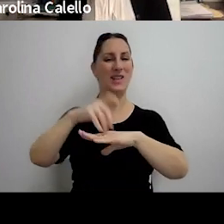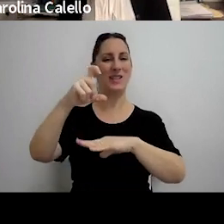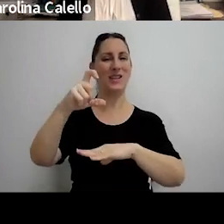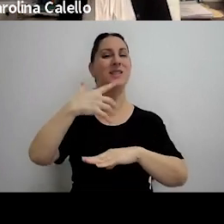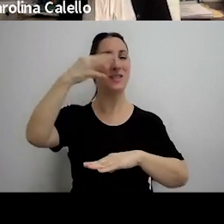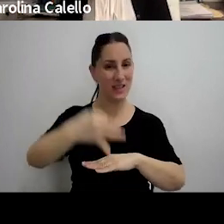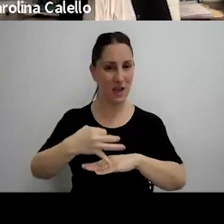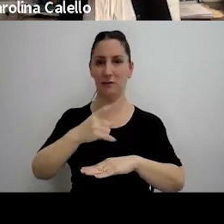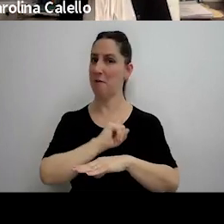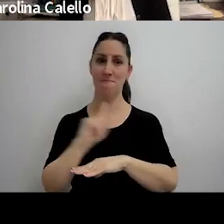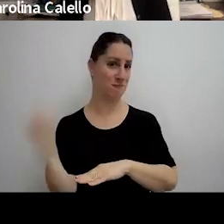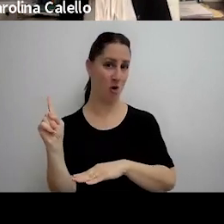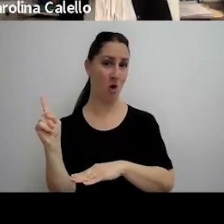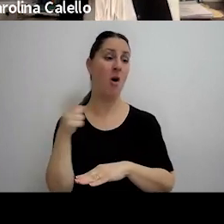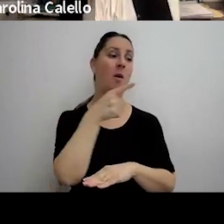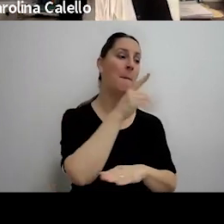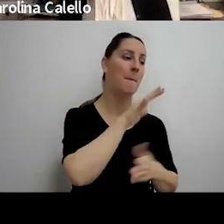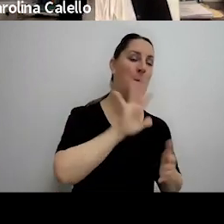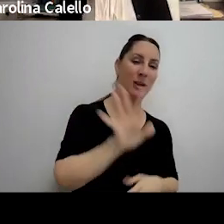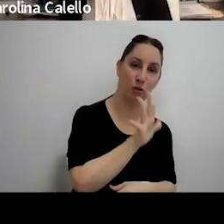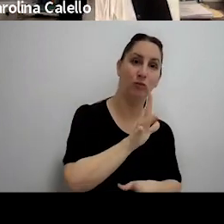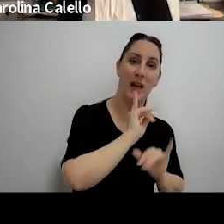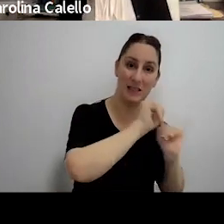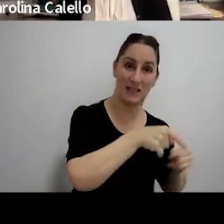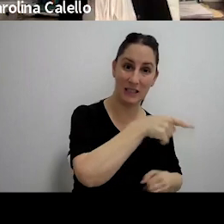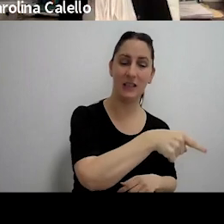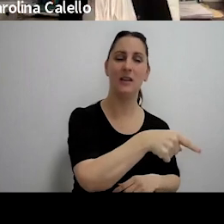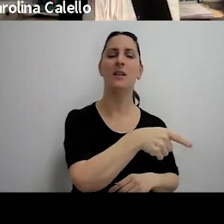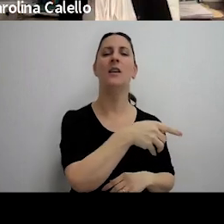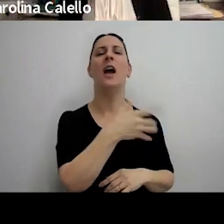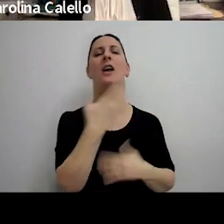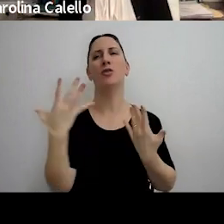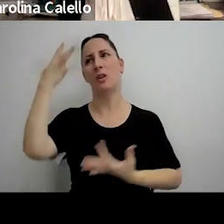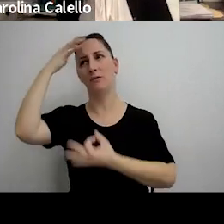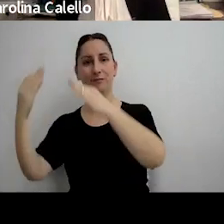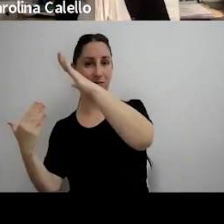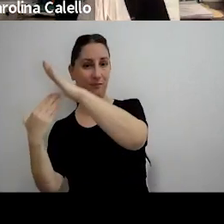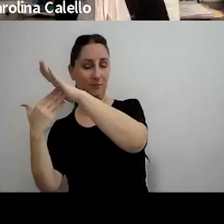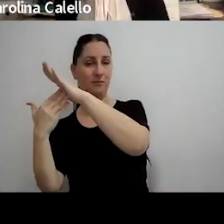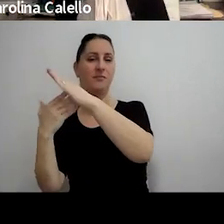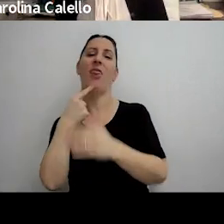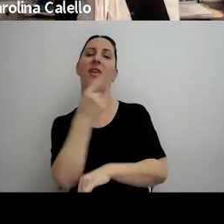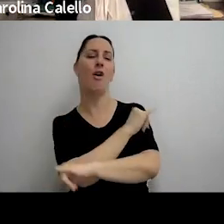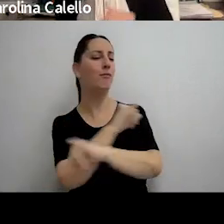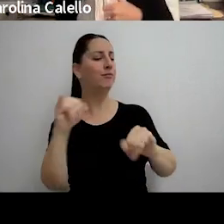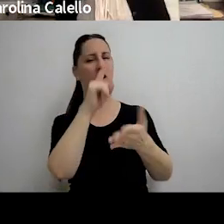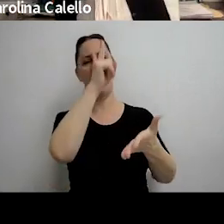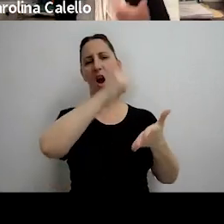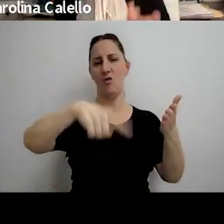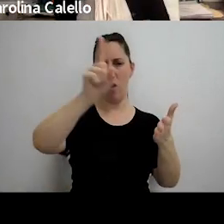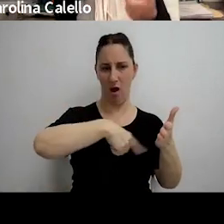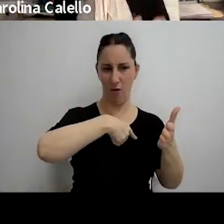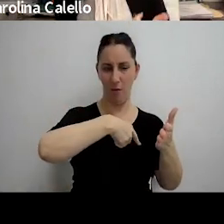hizo sobre base cierta sobre base presunta el tribunal fiscal declaró la nulidad y en el